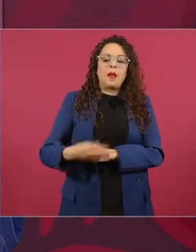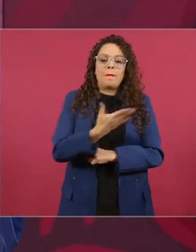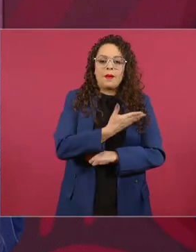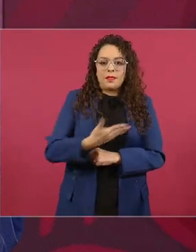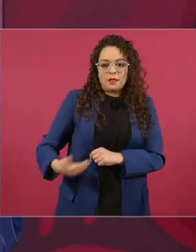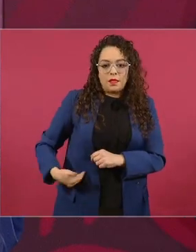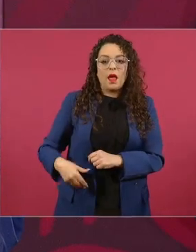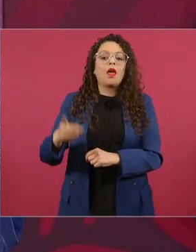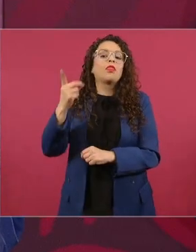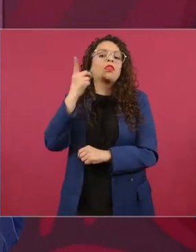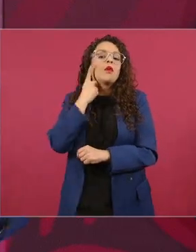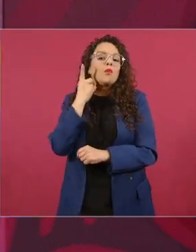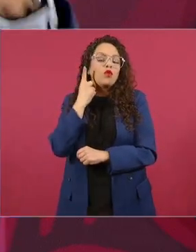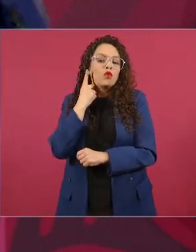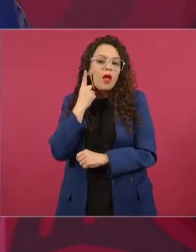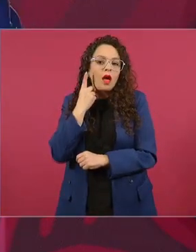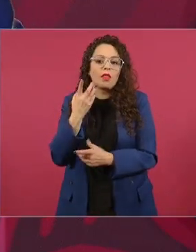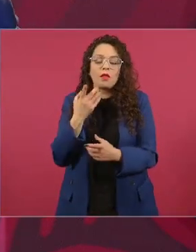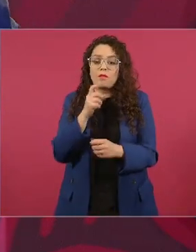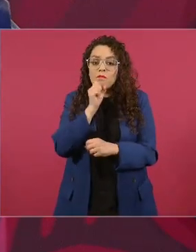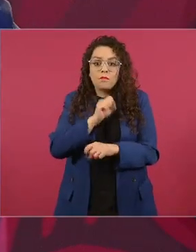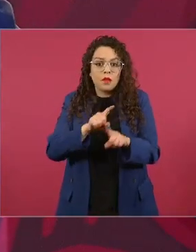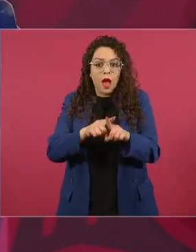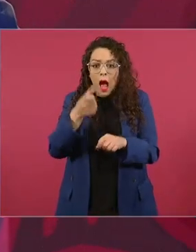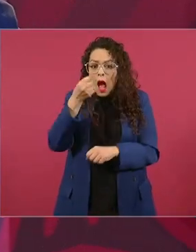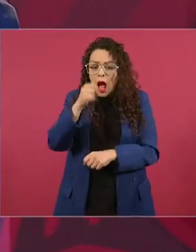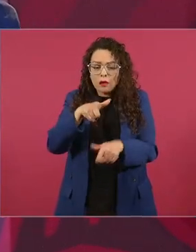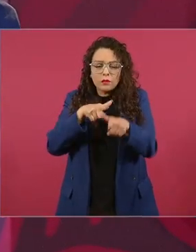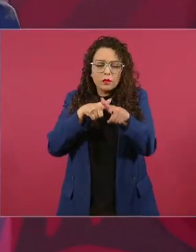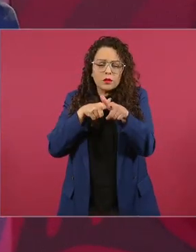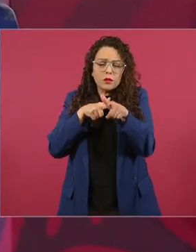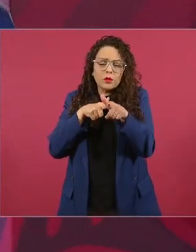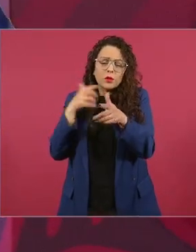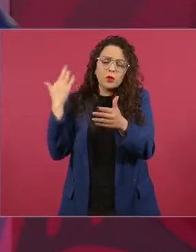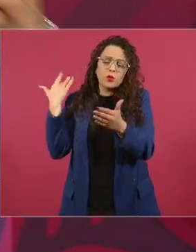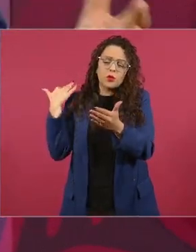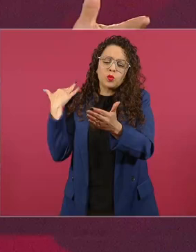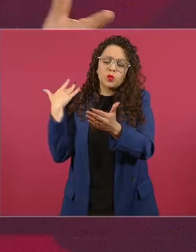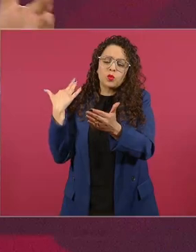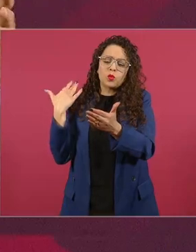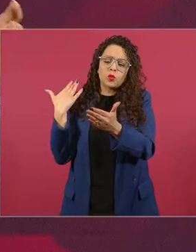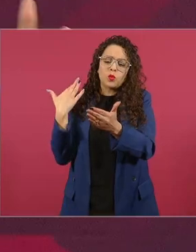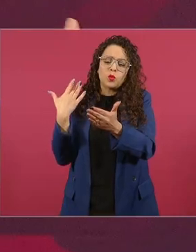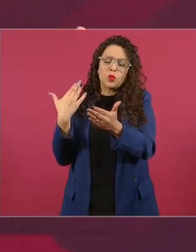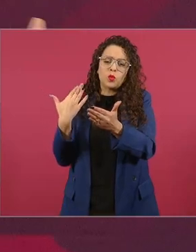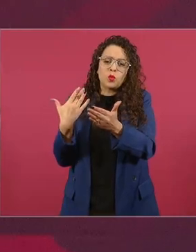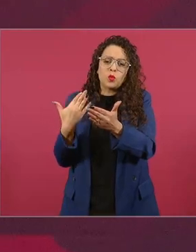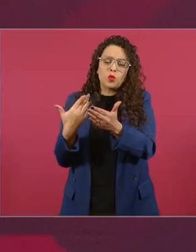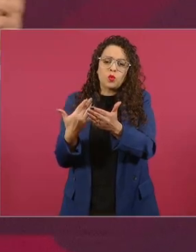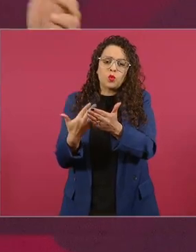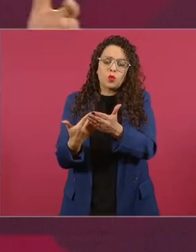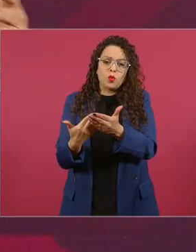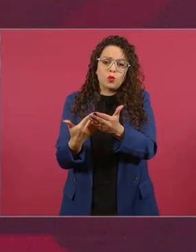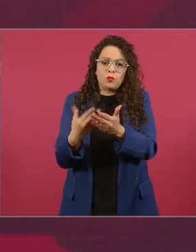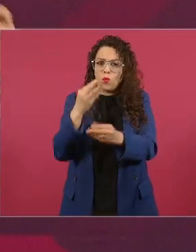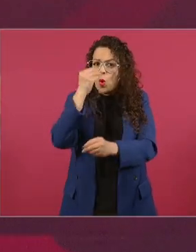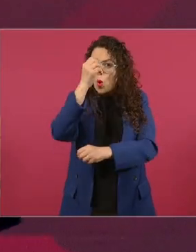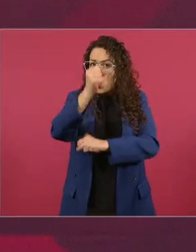eso se mantuvo bueno y